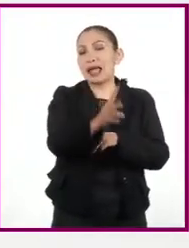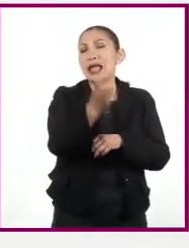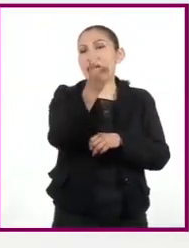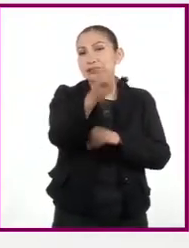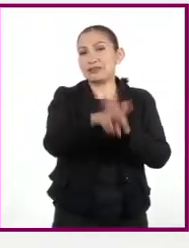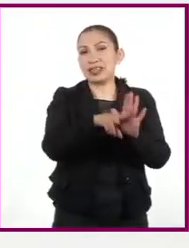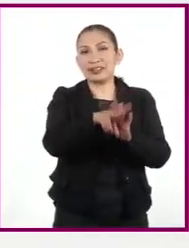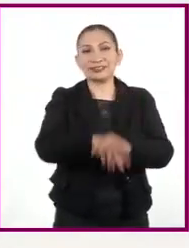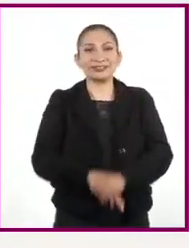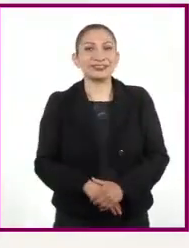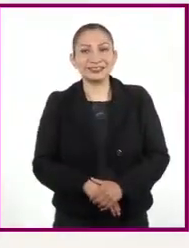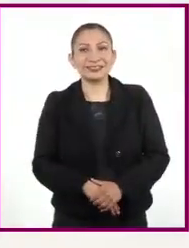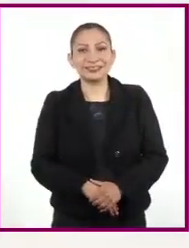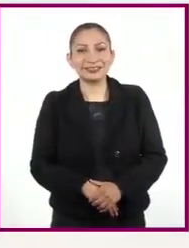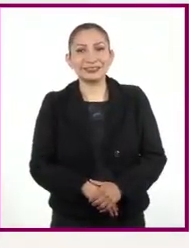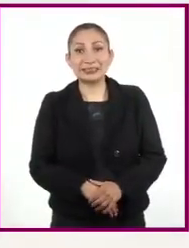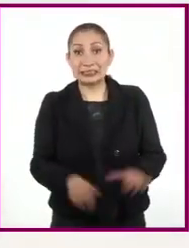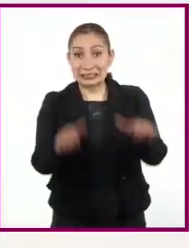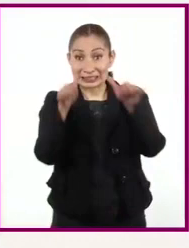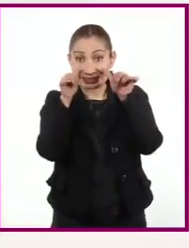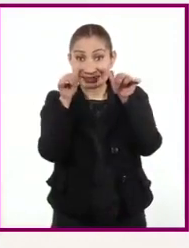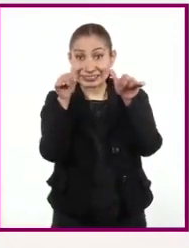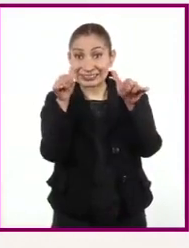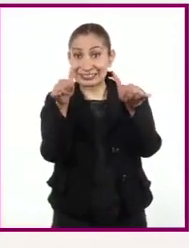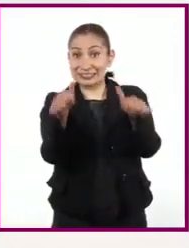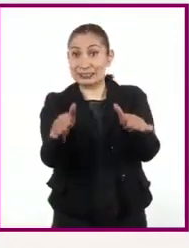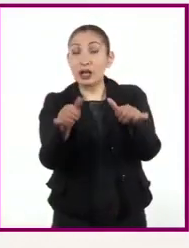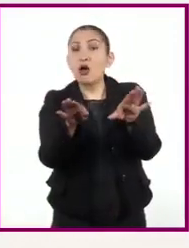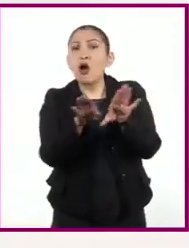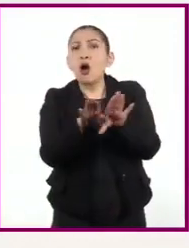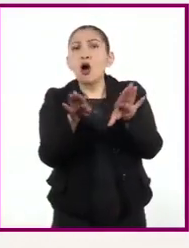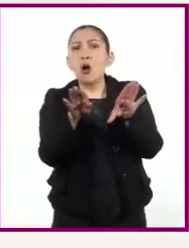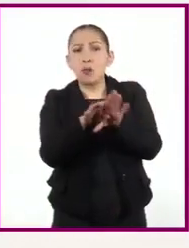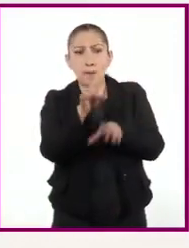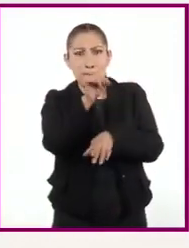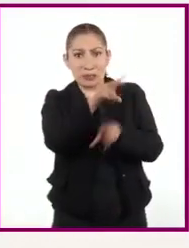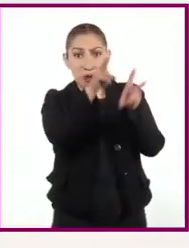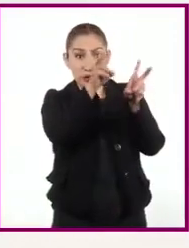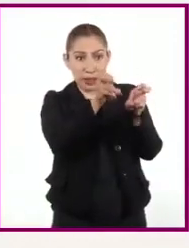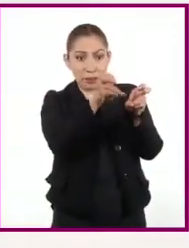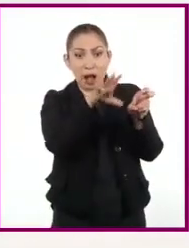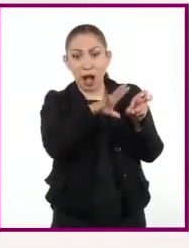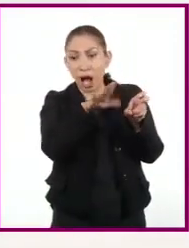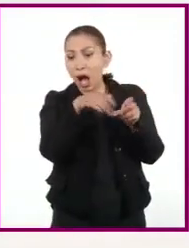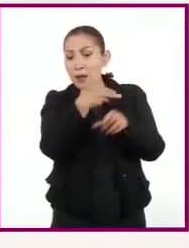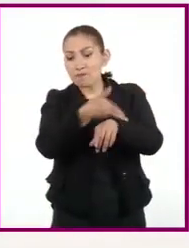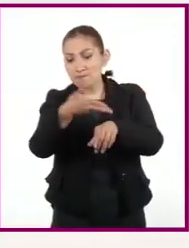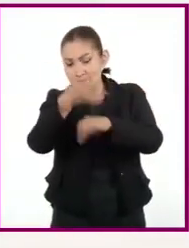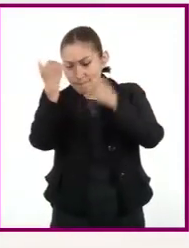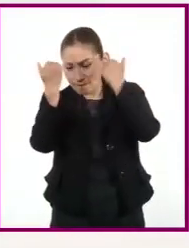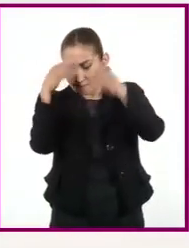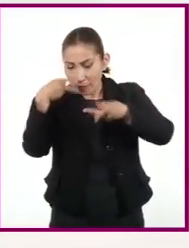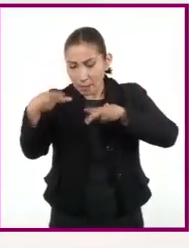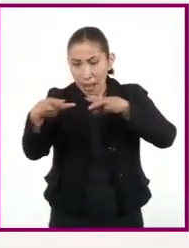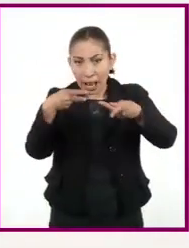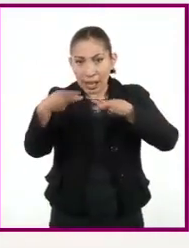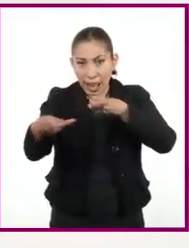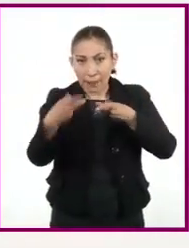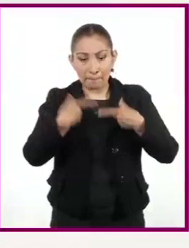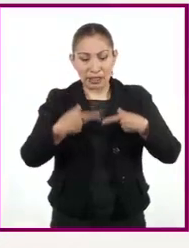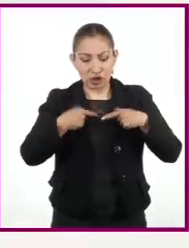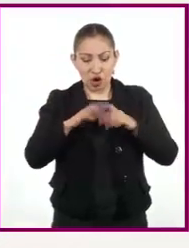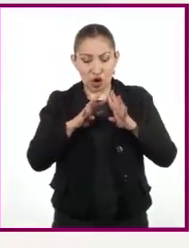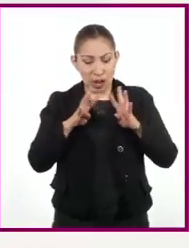el siguiente video. Pongan mucha atención en cómo es que del mismo tema surge el proceso creativo de las